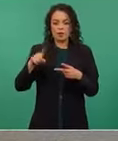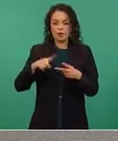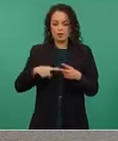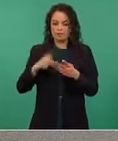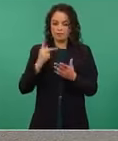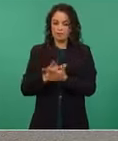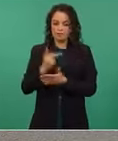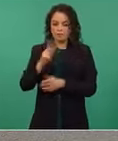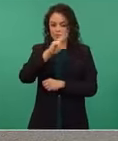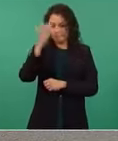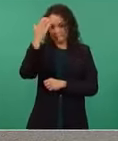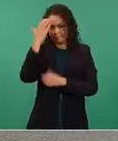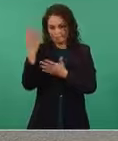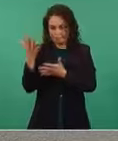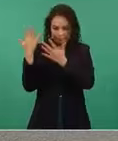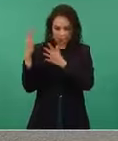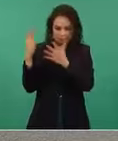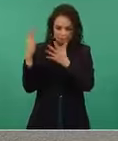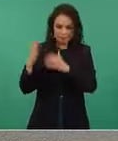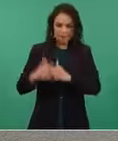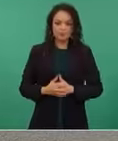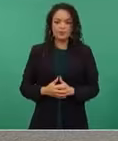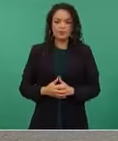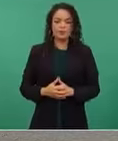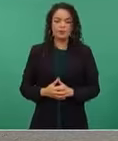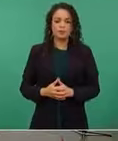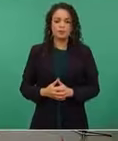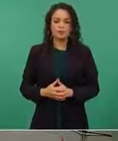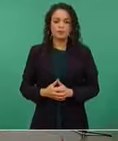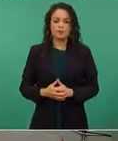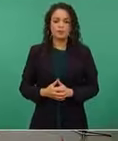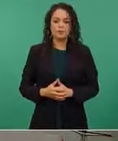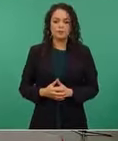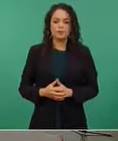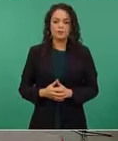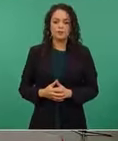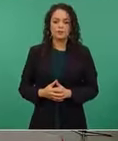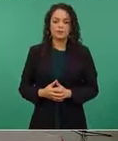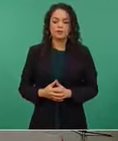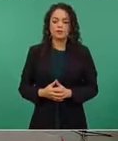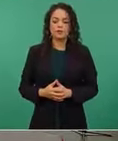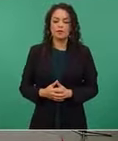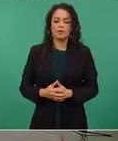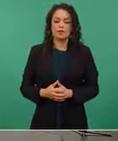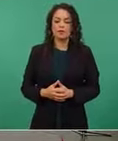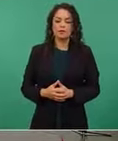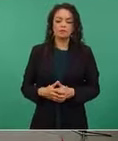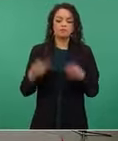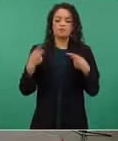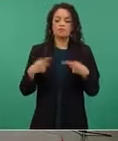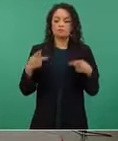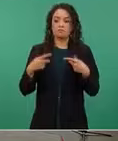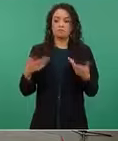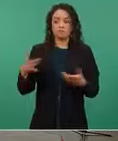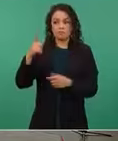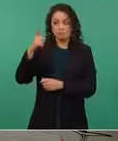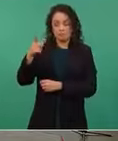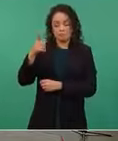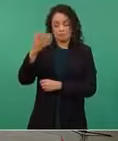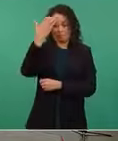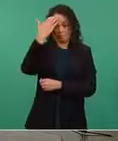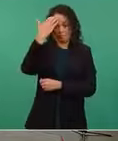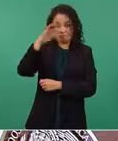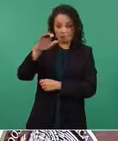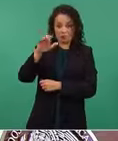su merecido reconocimiento. Hoy festejamos también a esos desconocidos héroes y heroínas